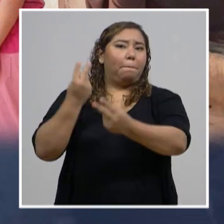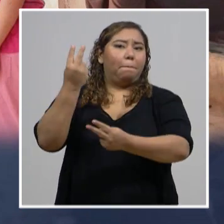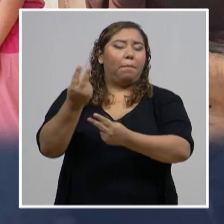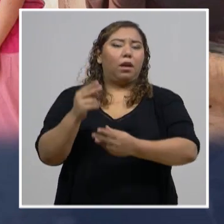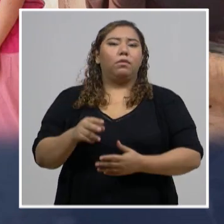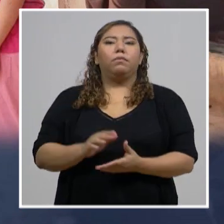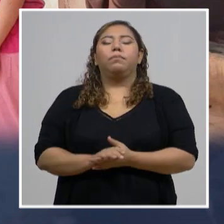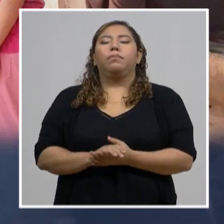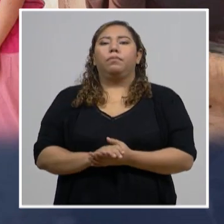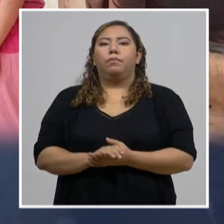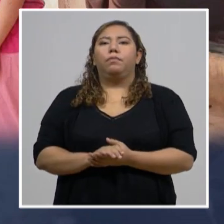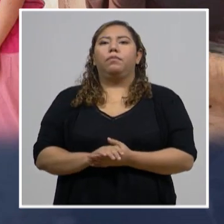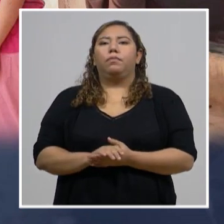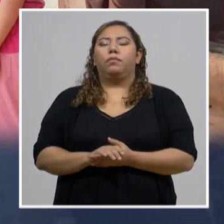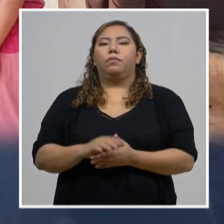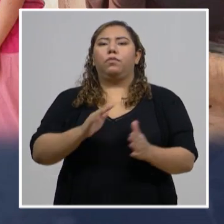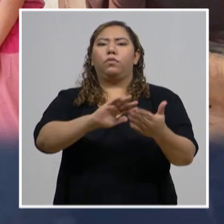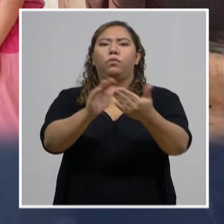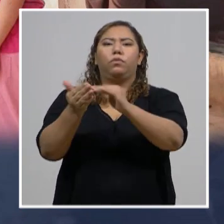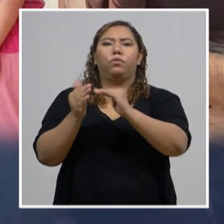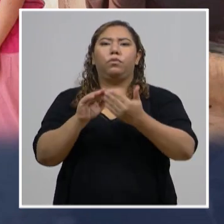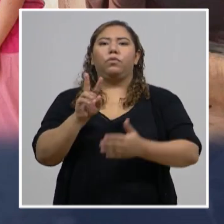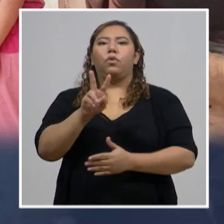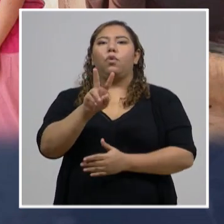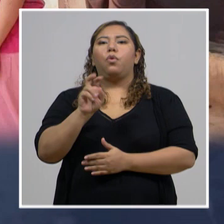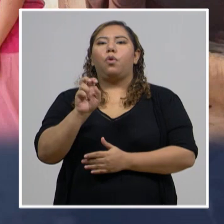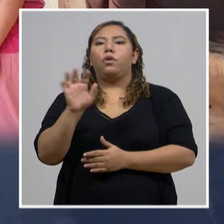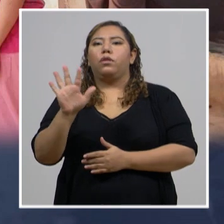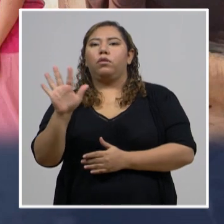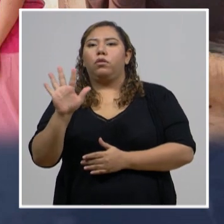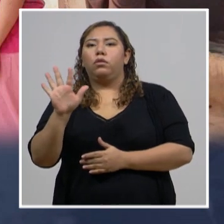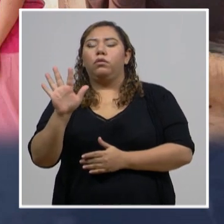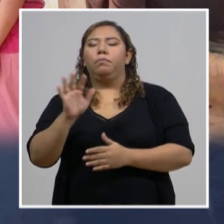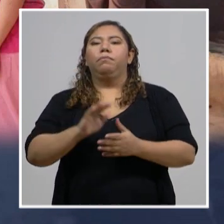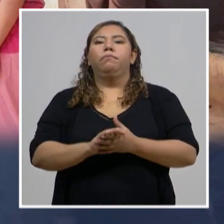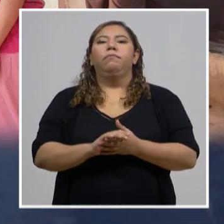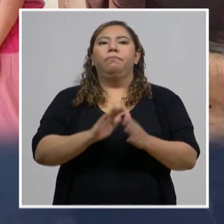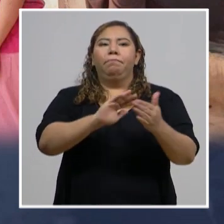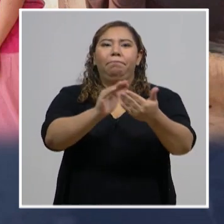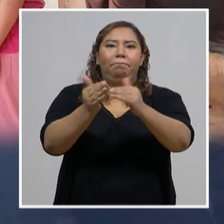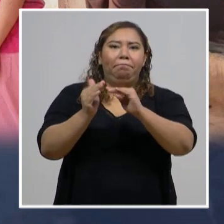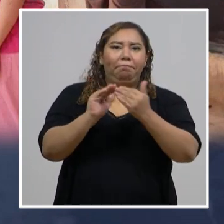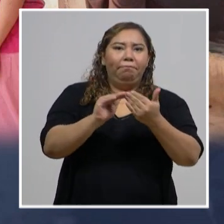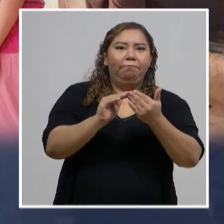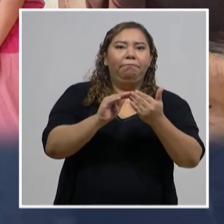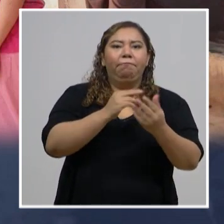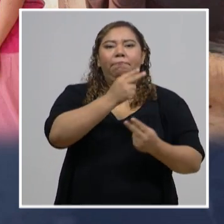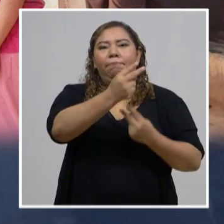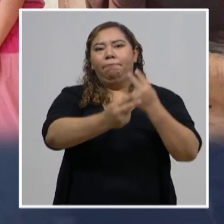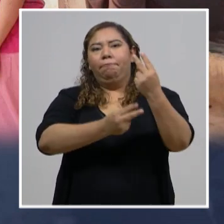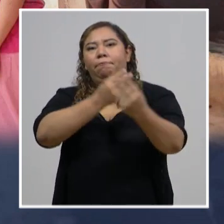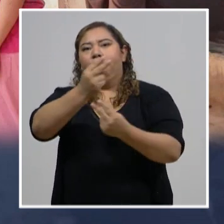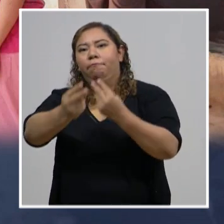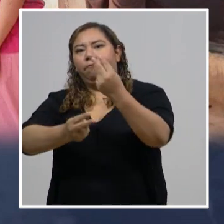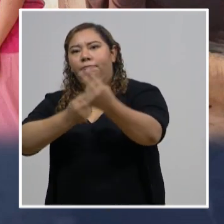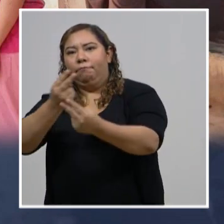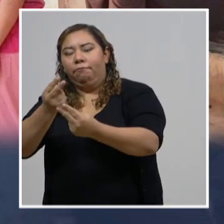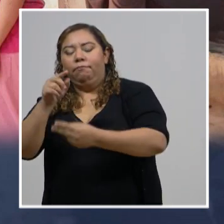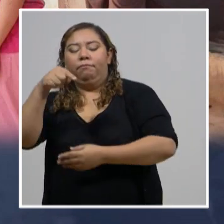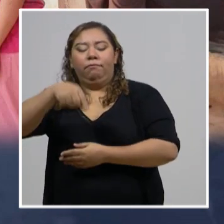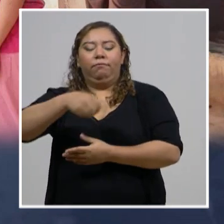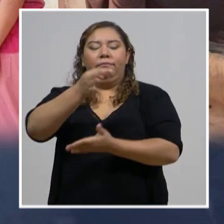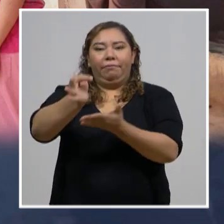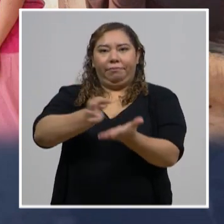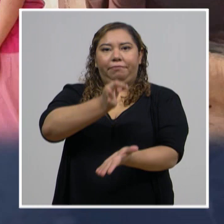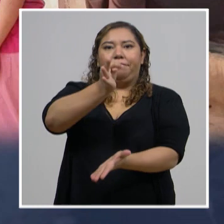de 200 barrios y colonias, 205 barrios y colonias se han recorrido por las brigadas contra el COVID-19 en el Distrito